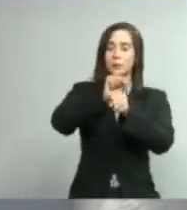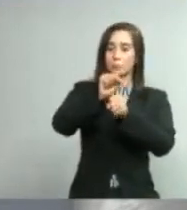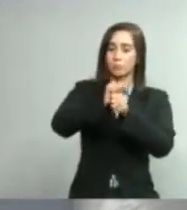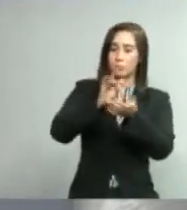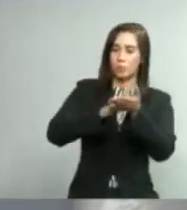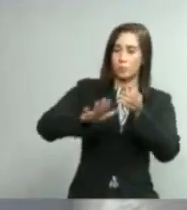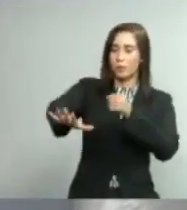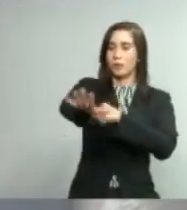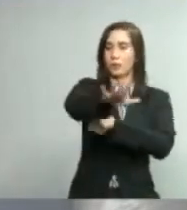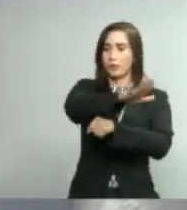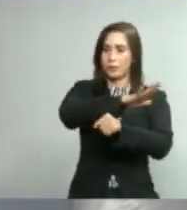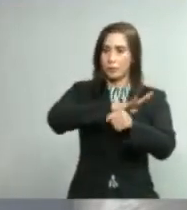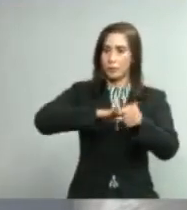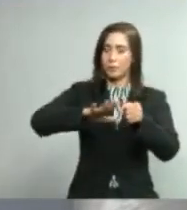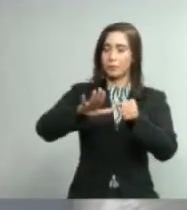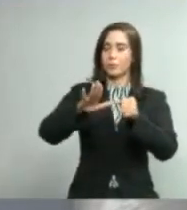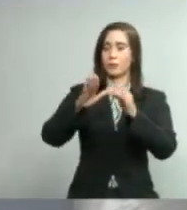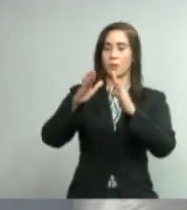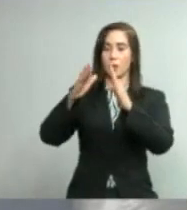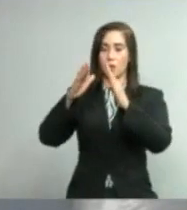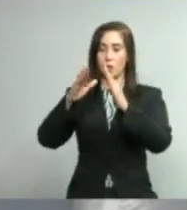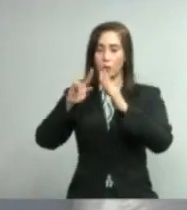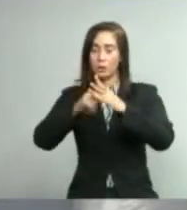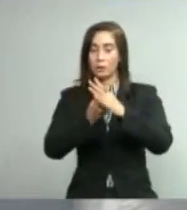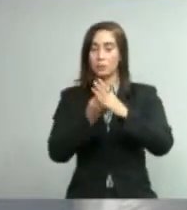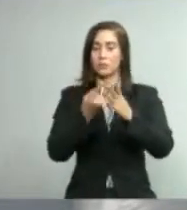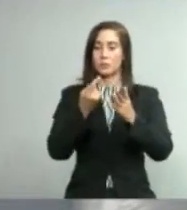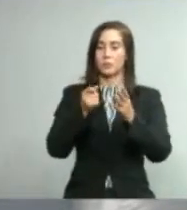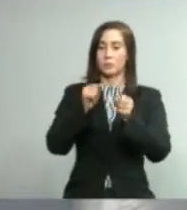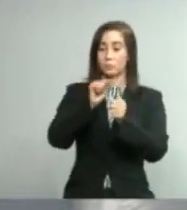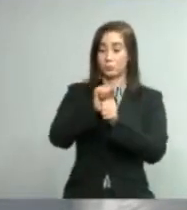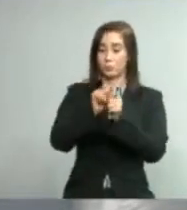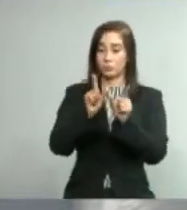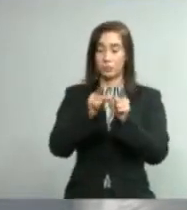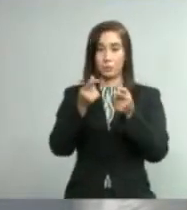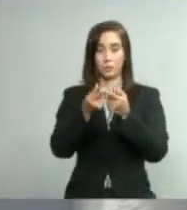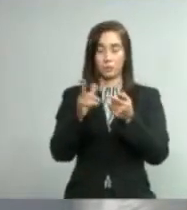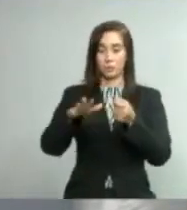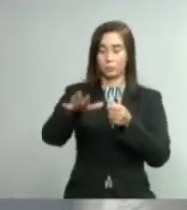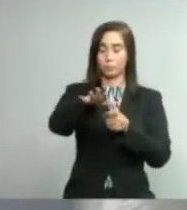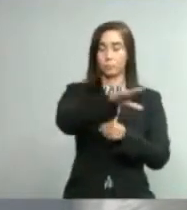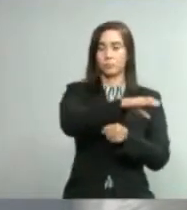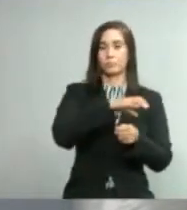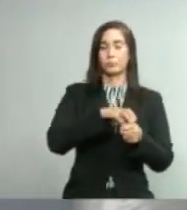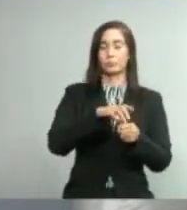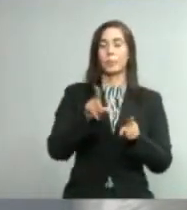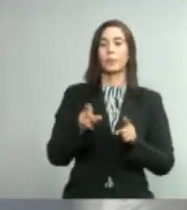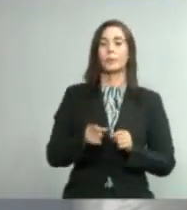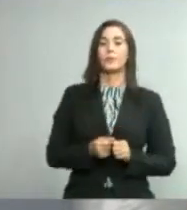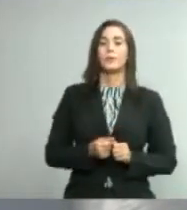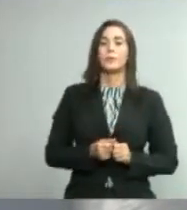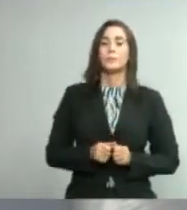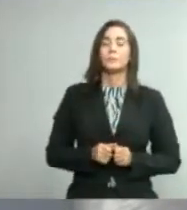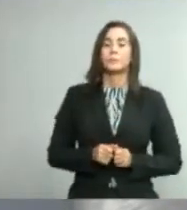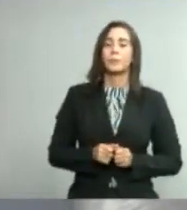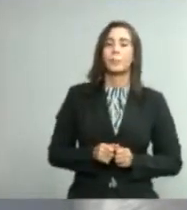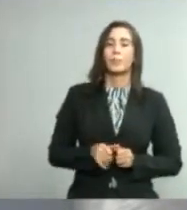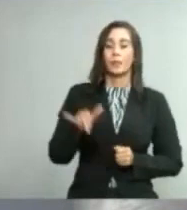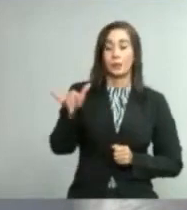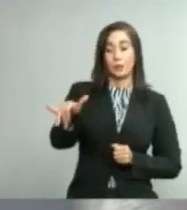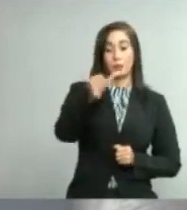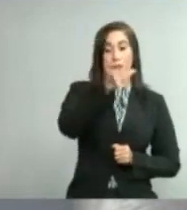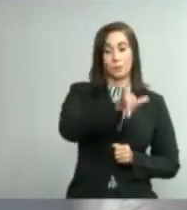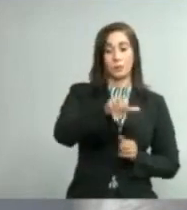los locales iniciando sus operaciones igualmente con la planificación realizada